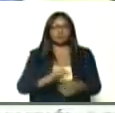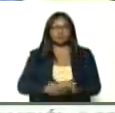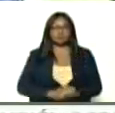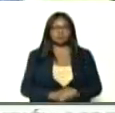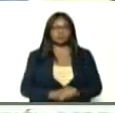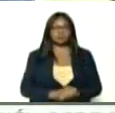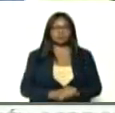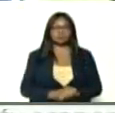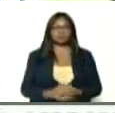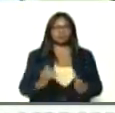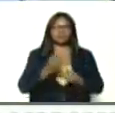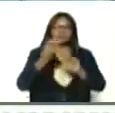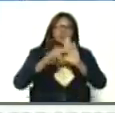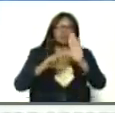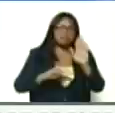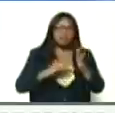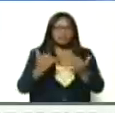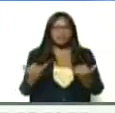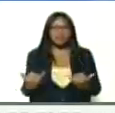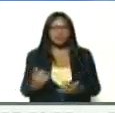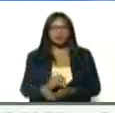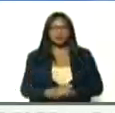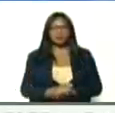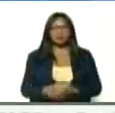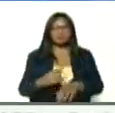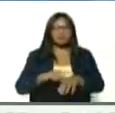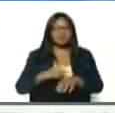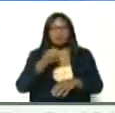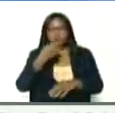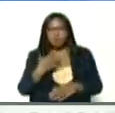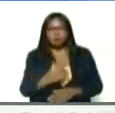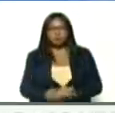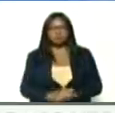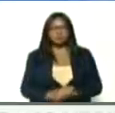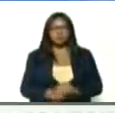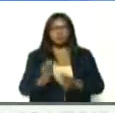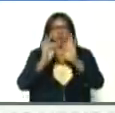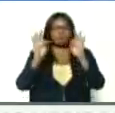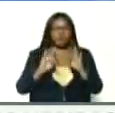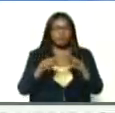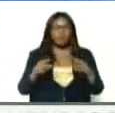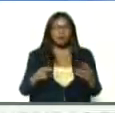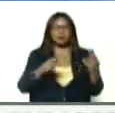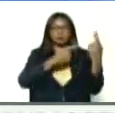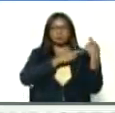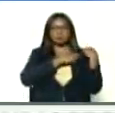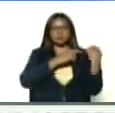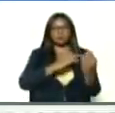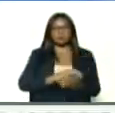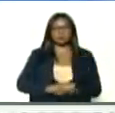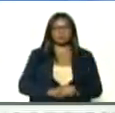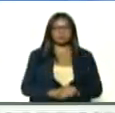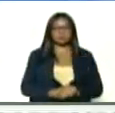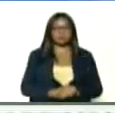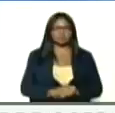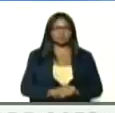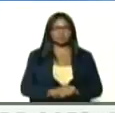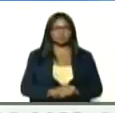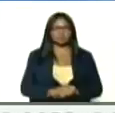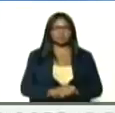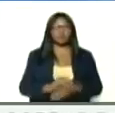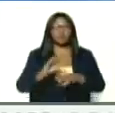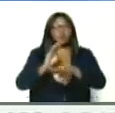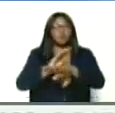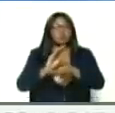tomar las medidas a tiempo, tomar las medidas de manera responsable, proteger,